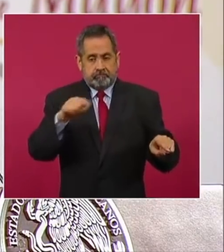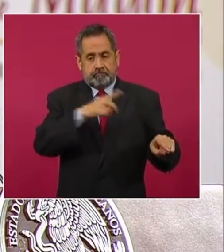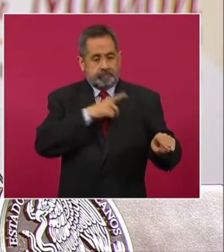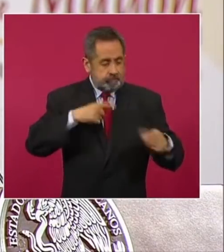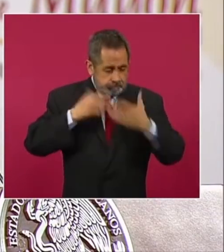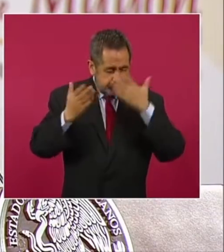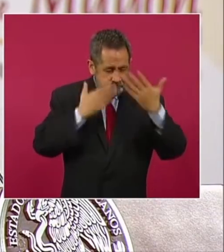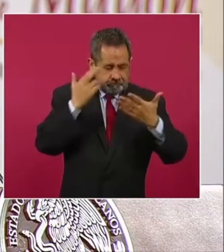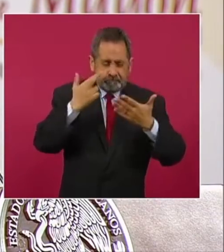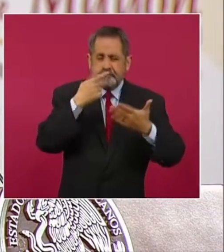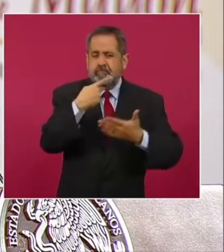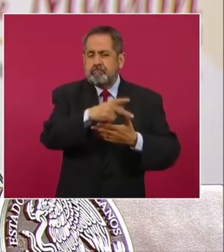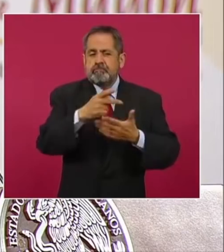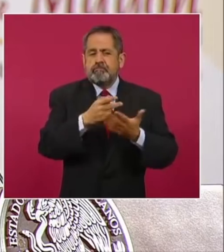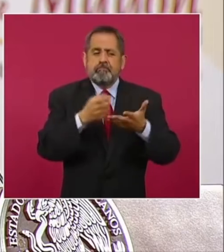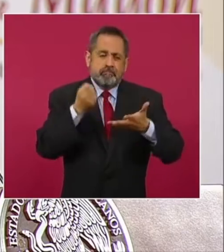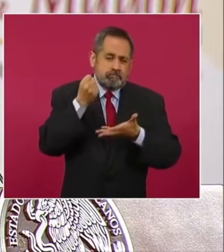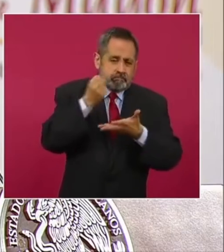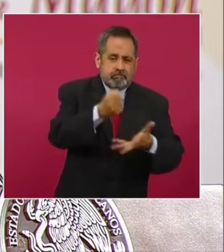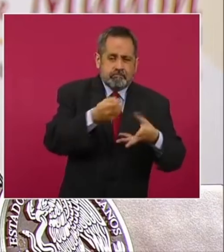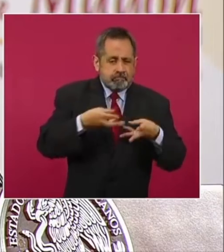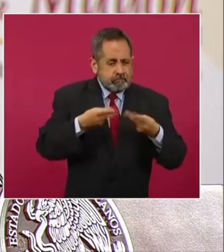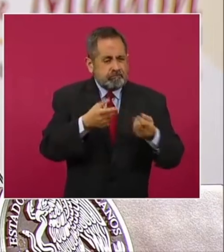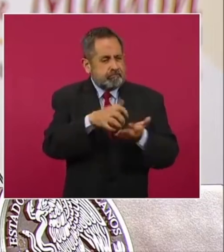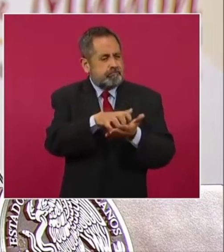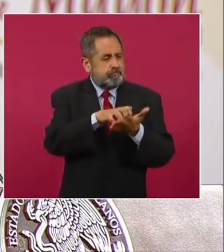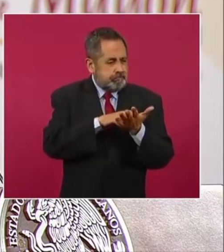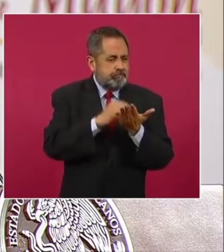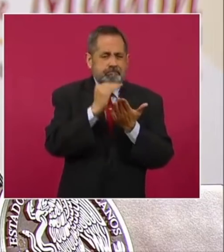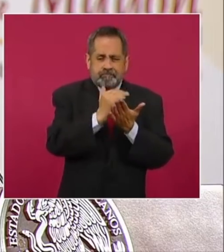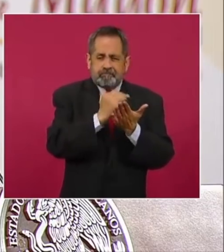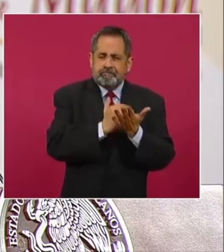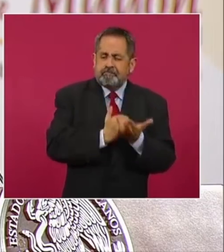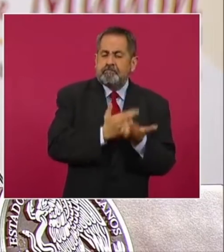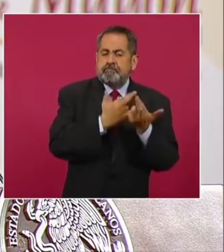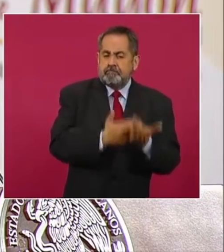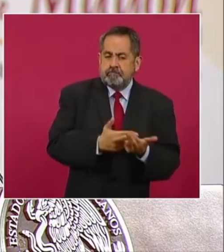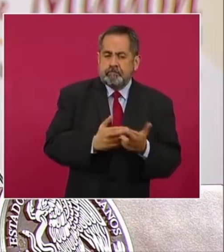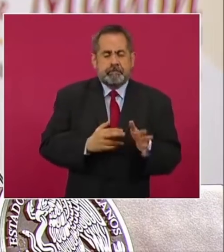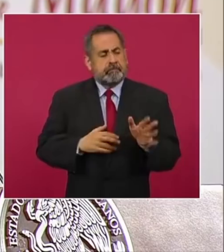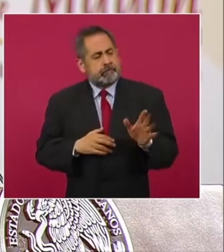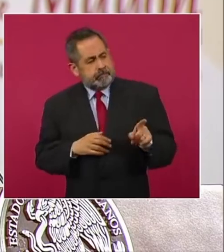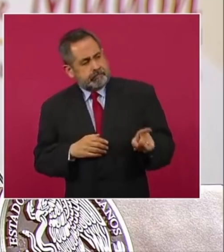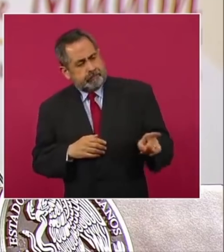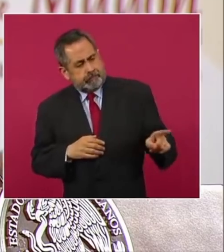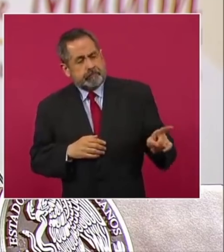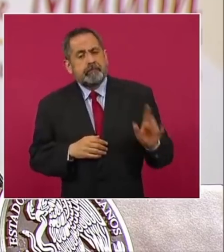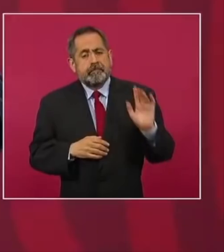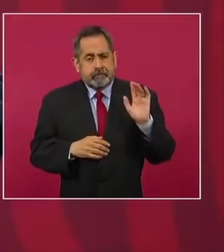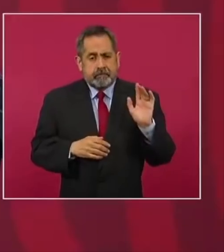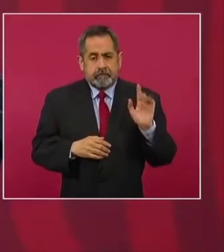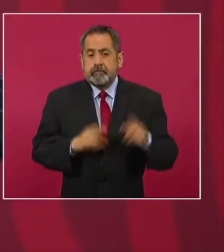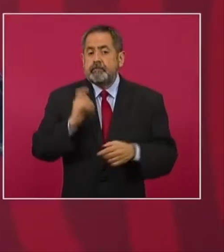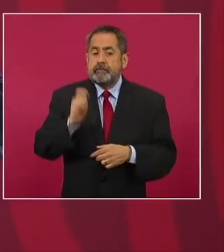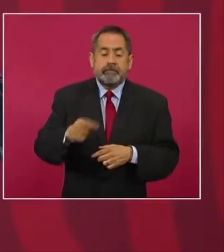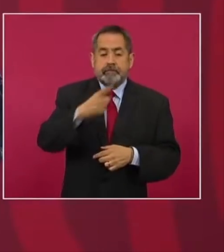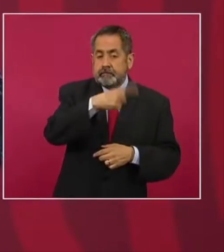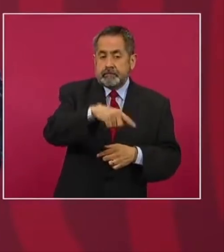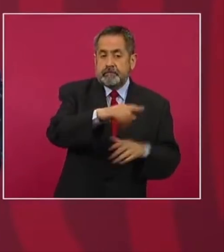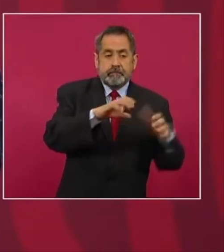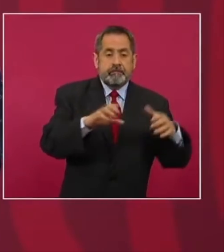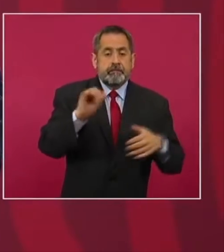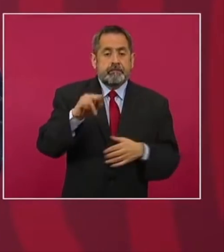revisión presupuestal, a tomar las previsiones necesarias y en todo caso tiene la facultad de